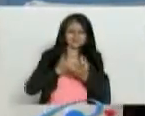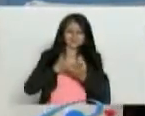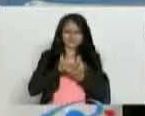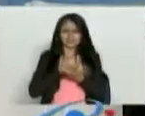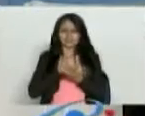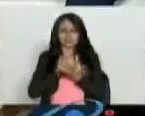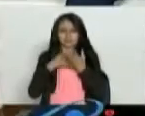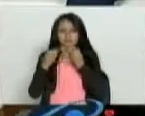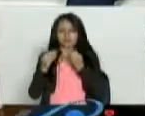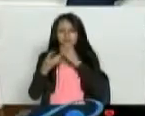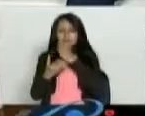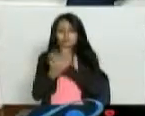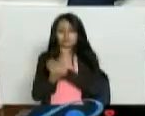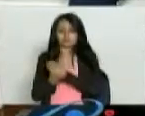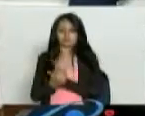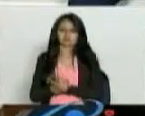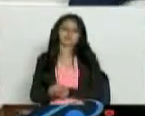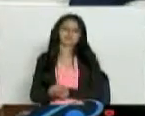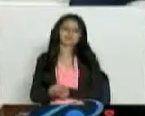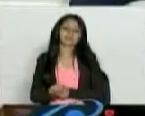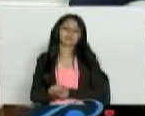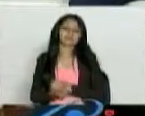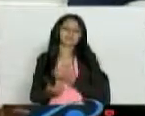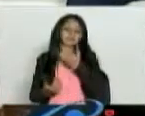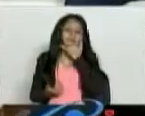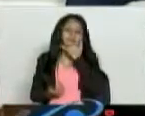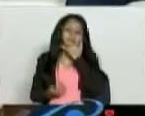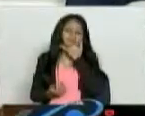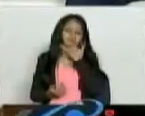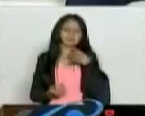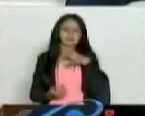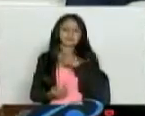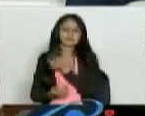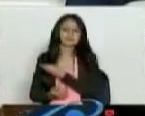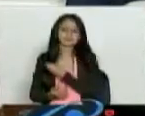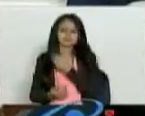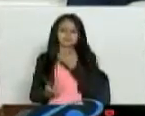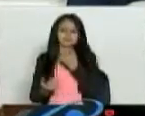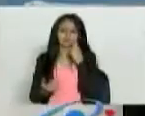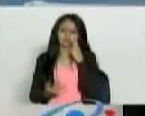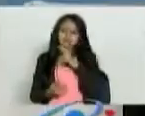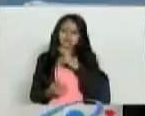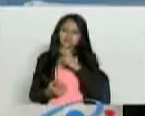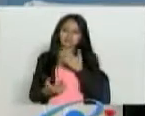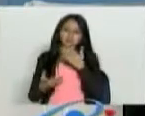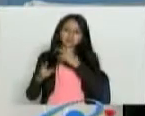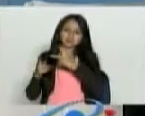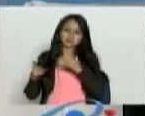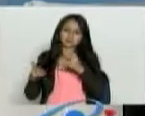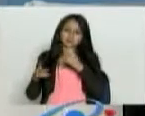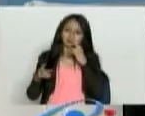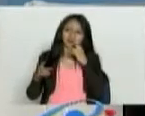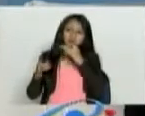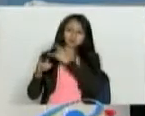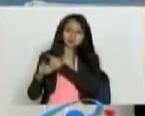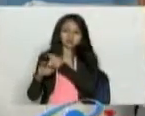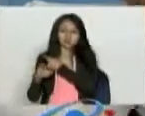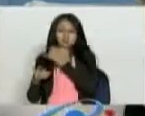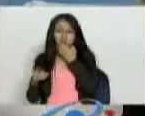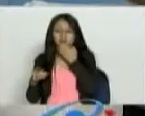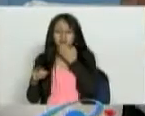avarías. Porque medicina física es medicina del alma. Claro. Mejor dicho, ¿cuánto fuera importante que las facultades de medicina